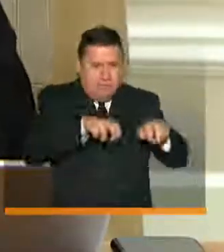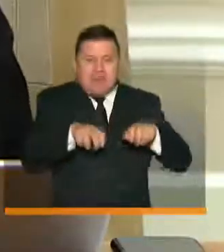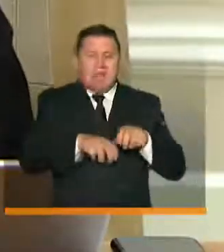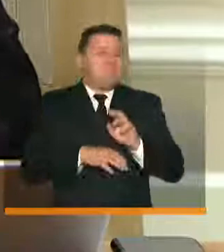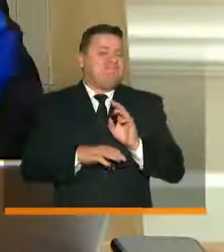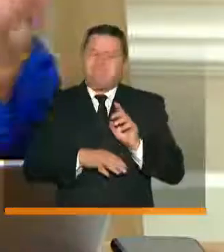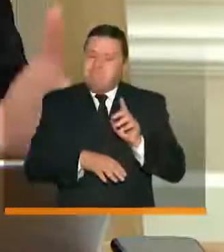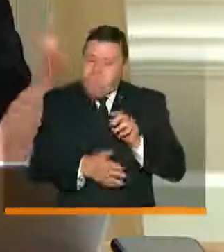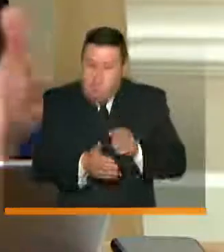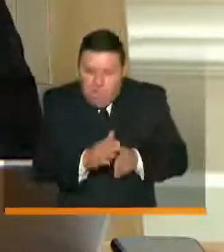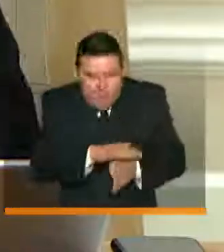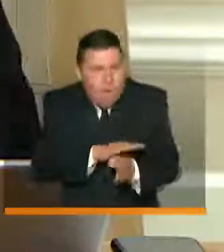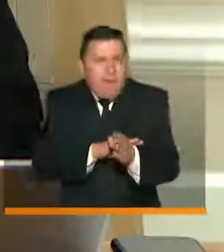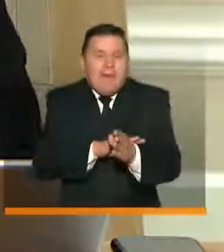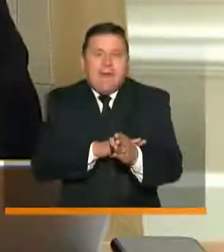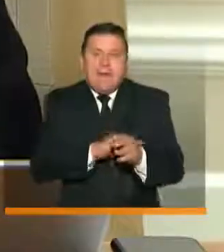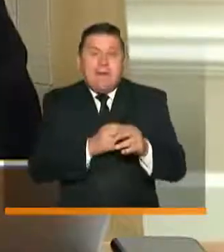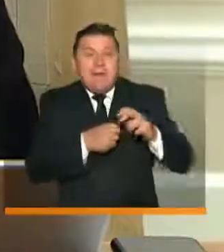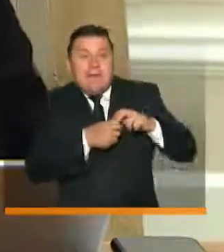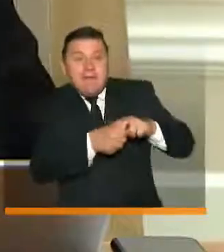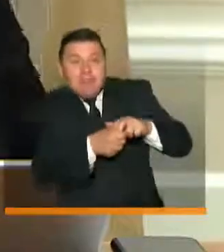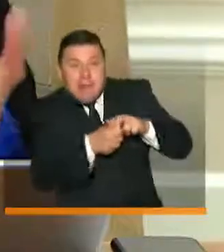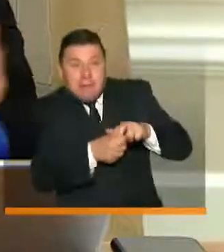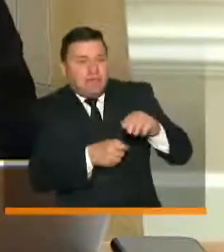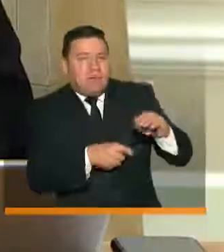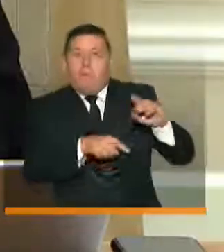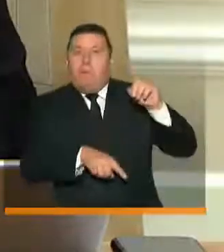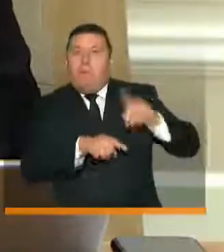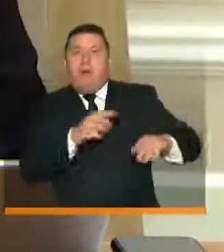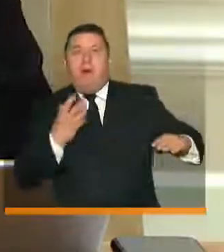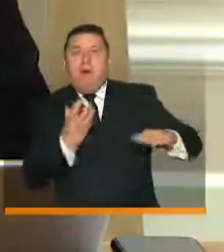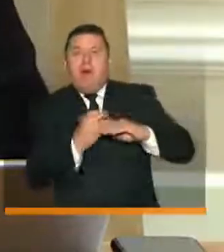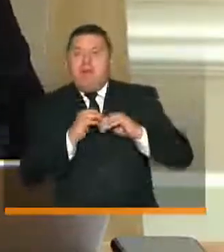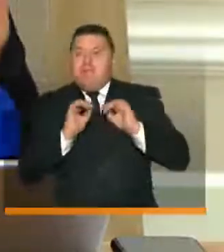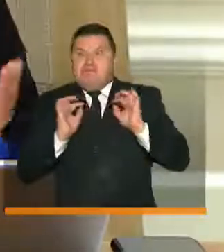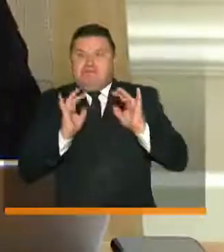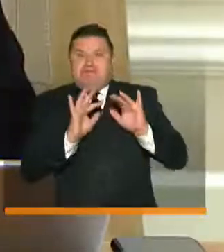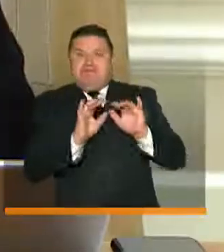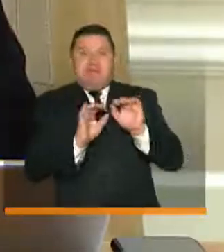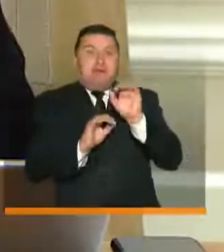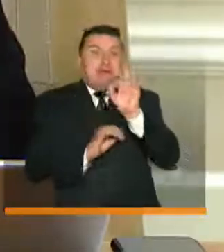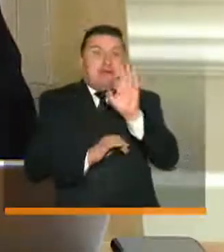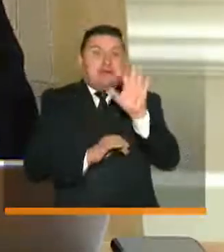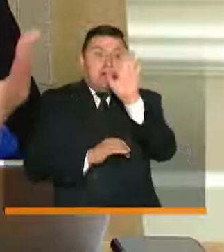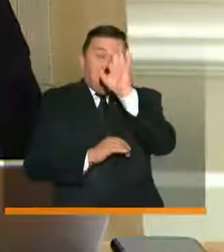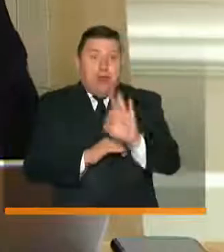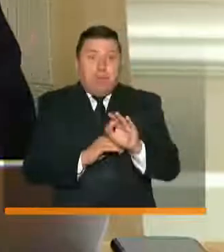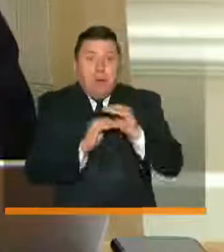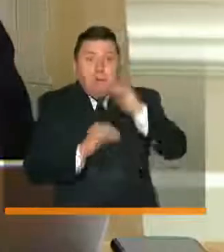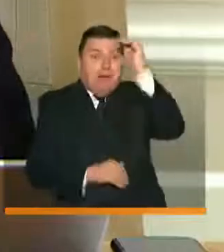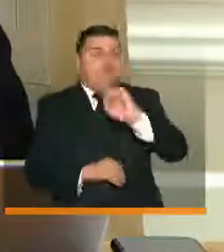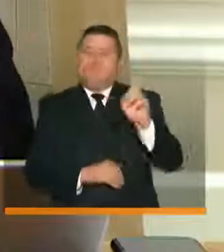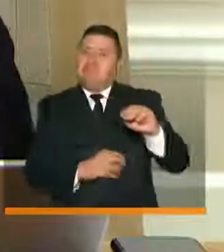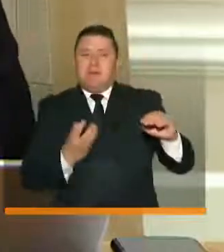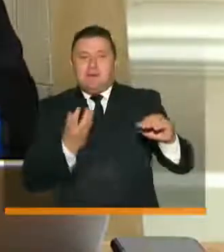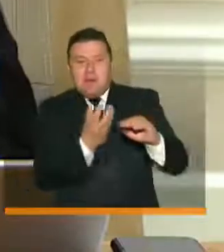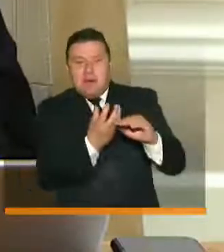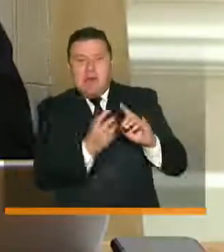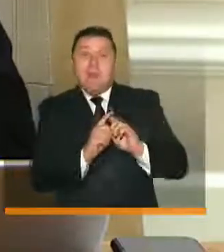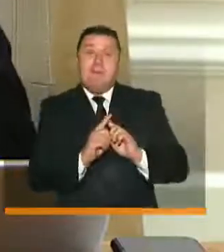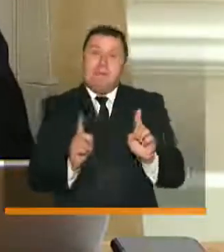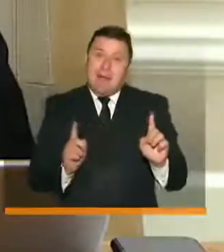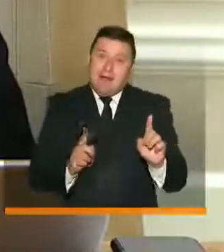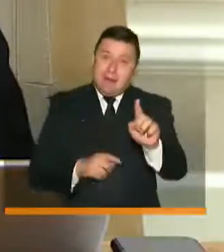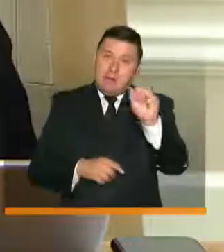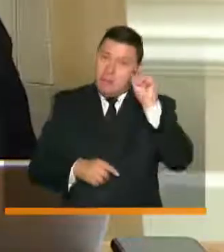que nos lleva a decir que en promedio los sistemas de transporte público no pueden operar más allá de un 35% en su capacidad de operación. Pero hay